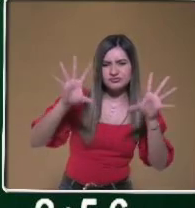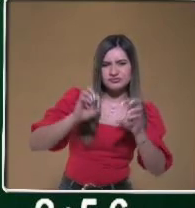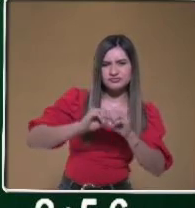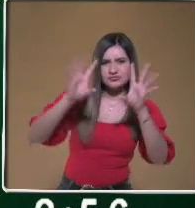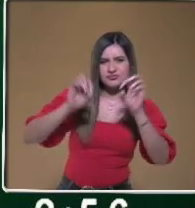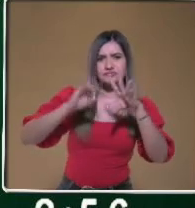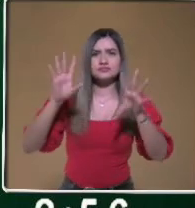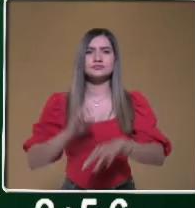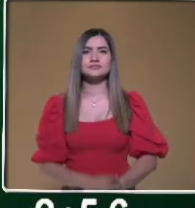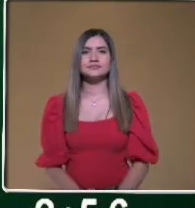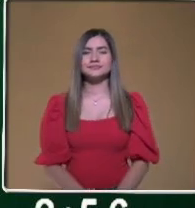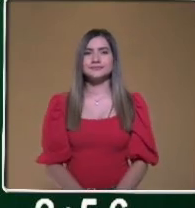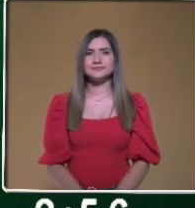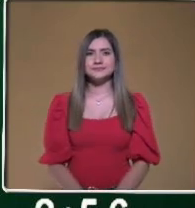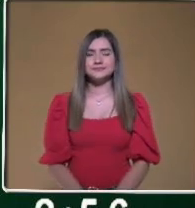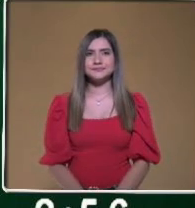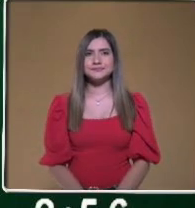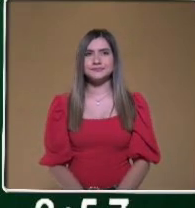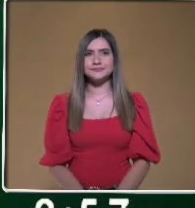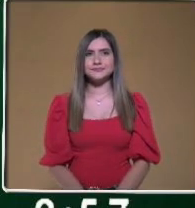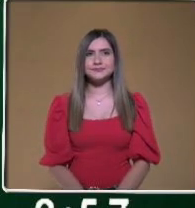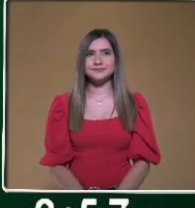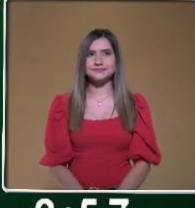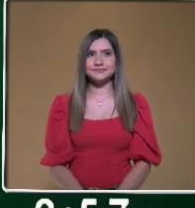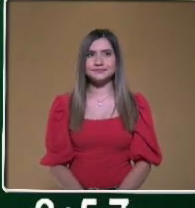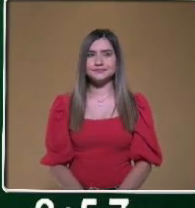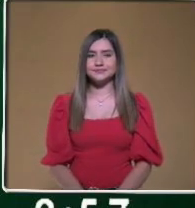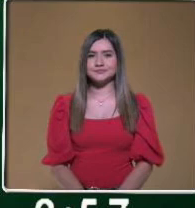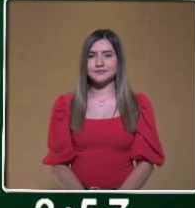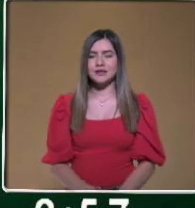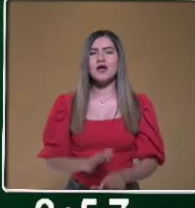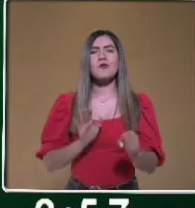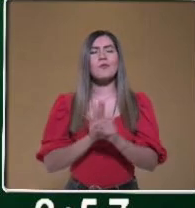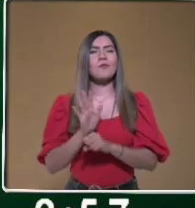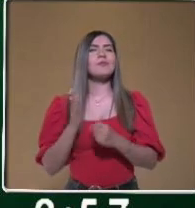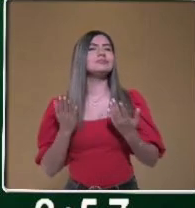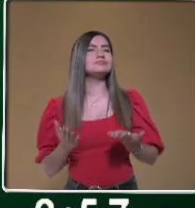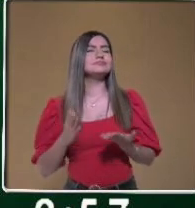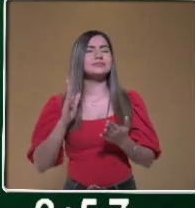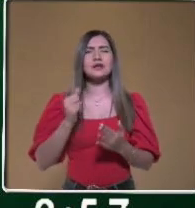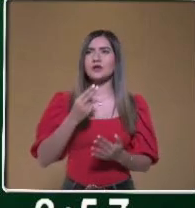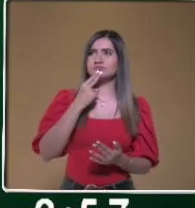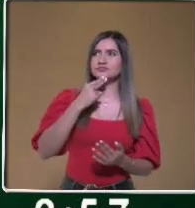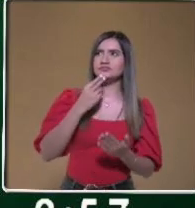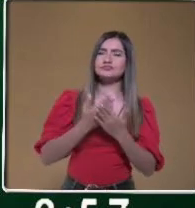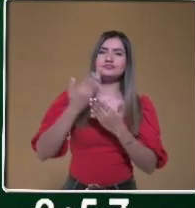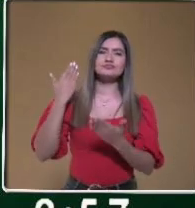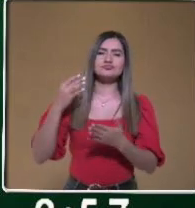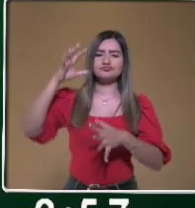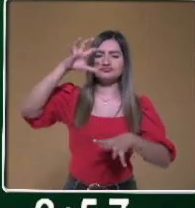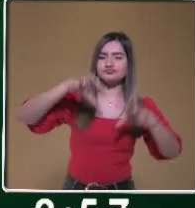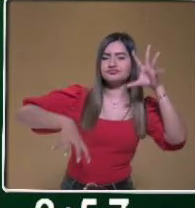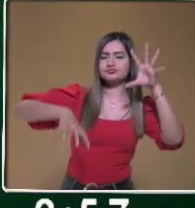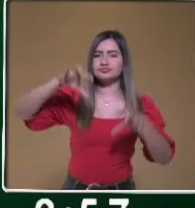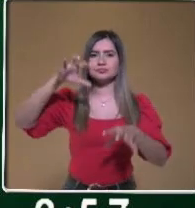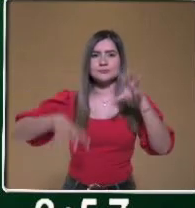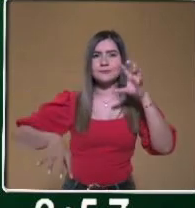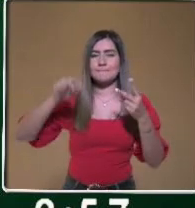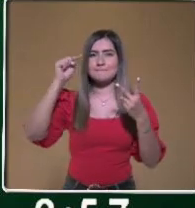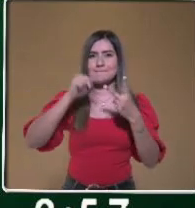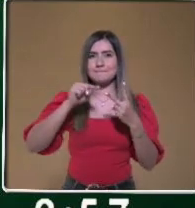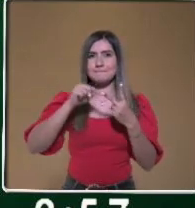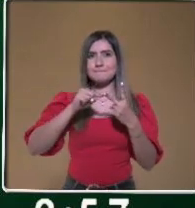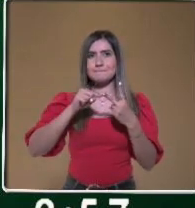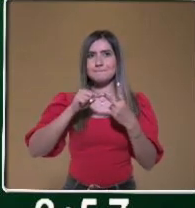Pues ahí tenemos la pista. ya utilizamos la temporal, nos queda la de